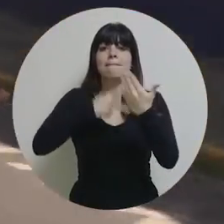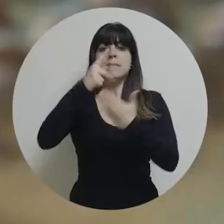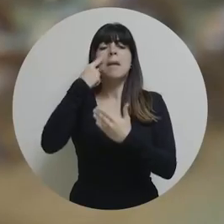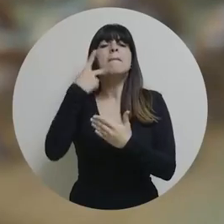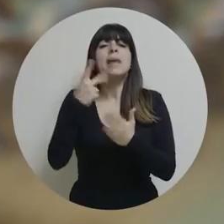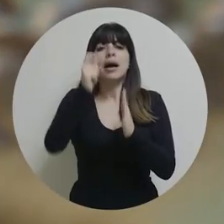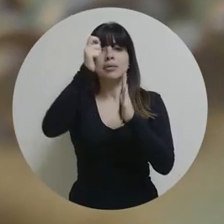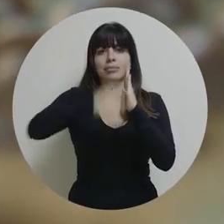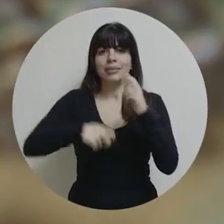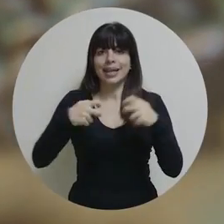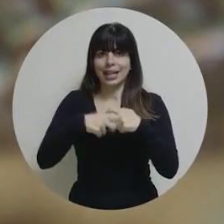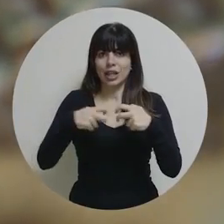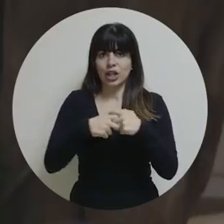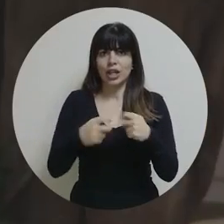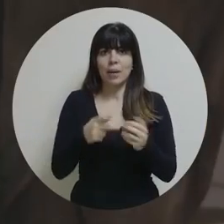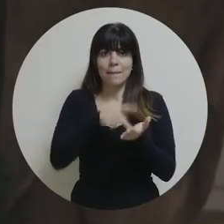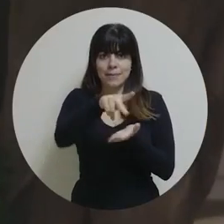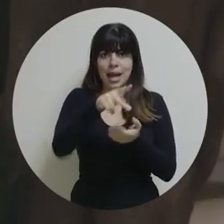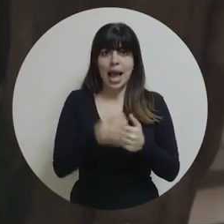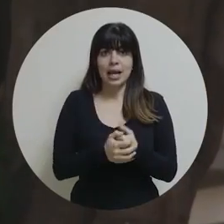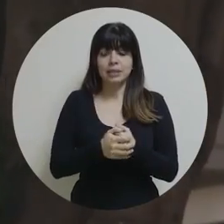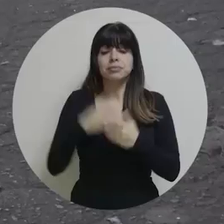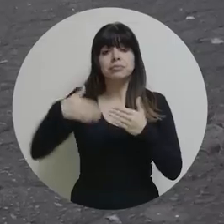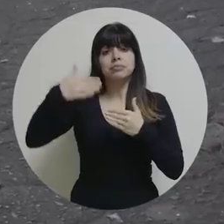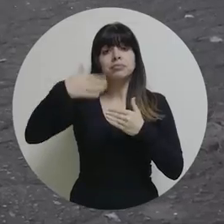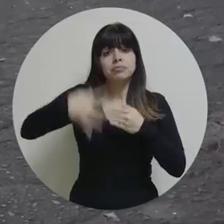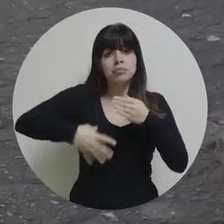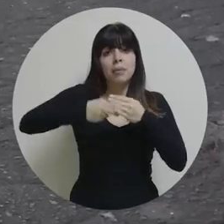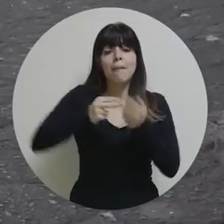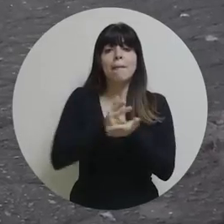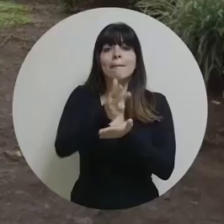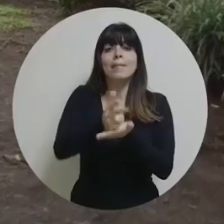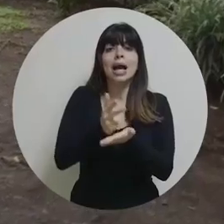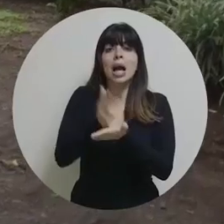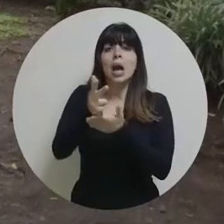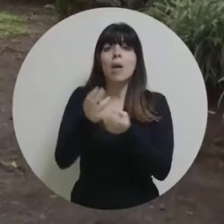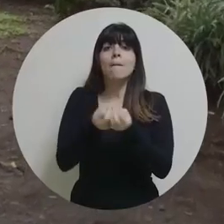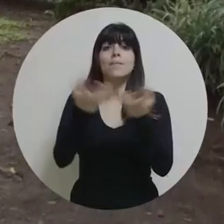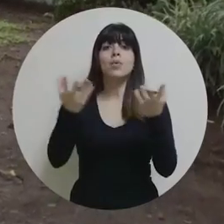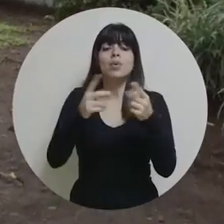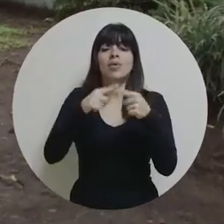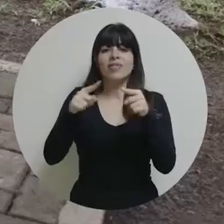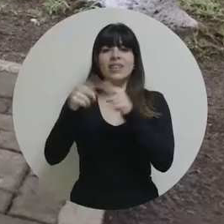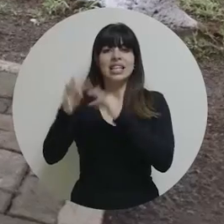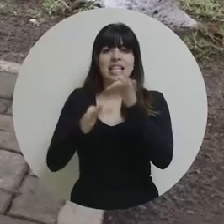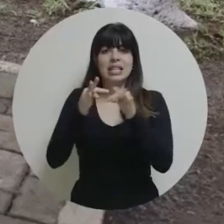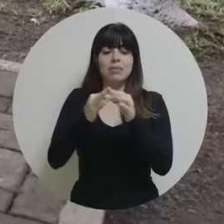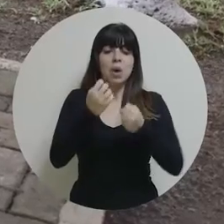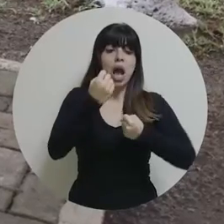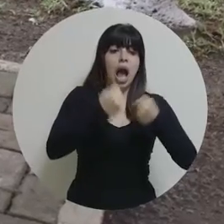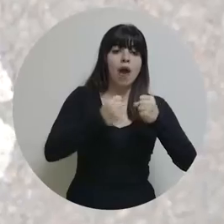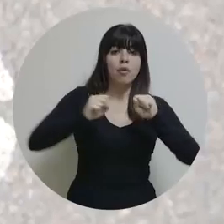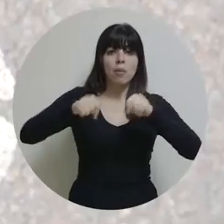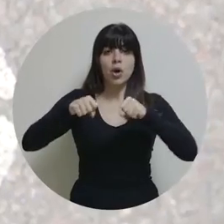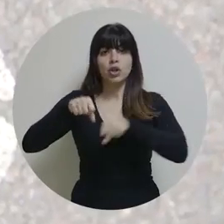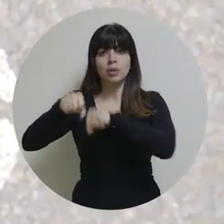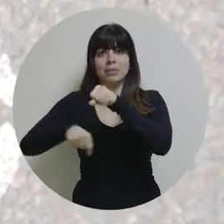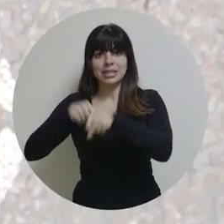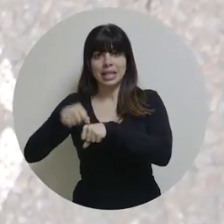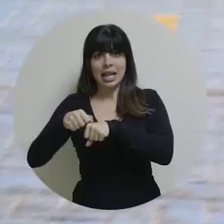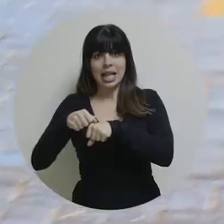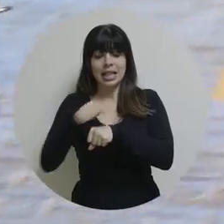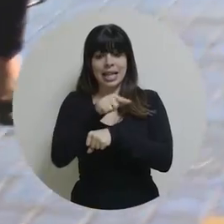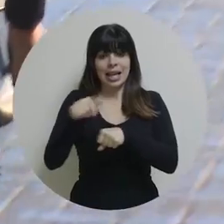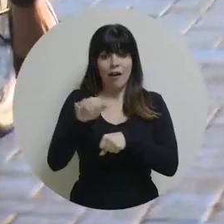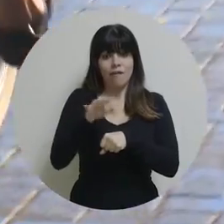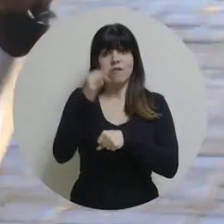para el pago electrónico. Más adelante, se incorporarán los parqueos públicos intermodales para carros, motos y bicicletas